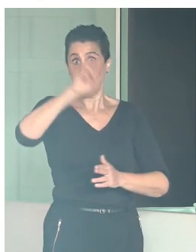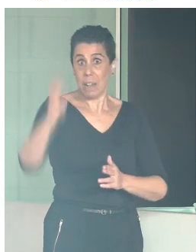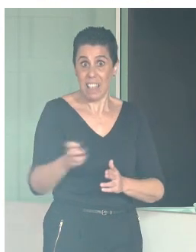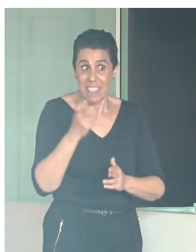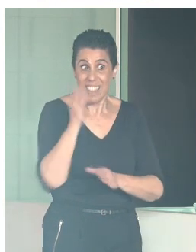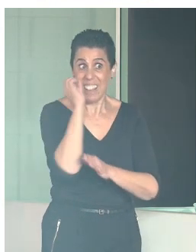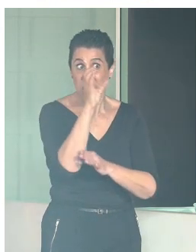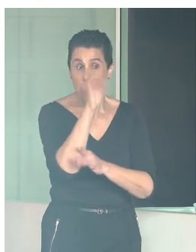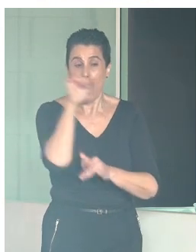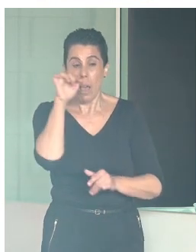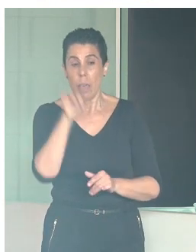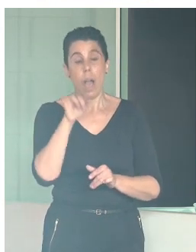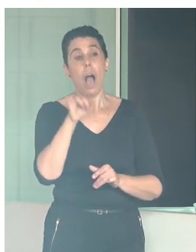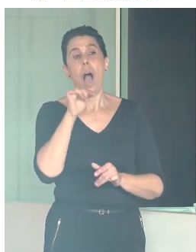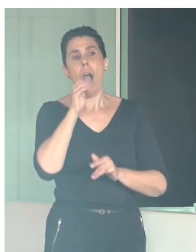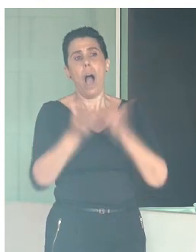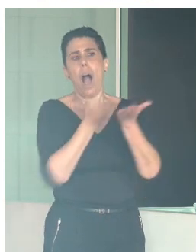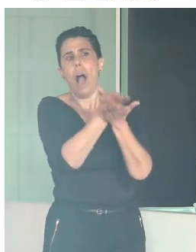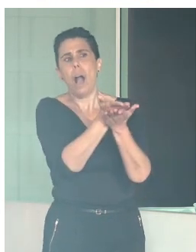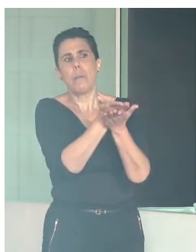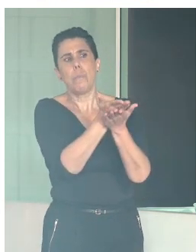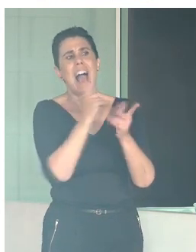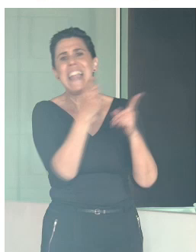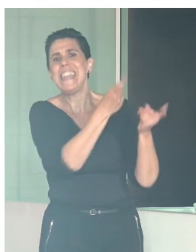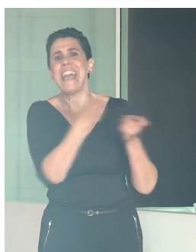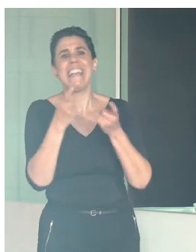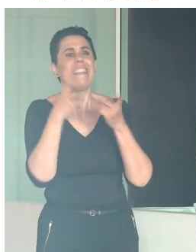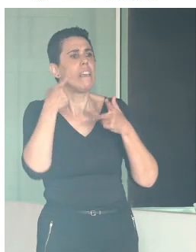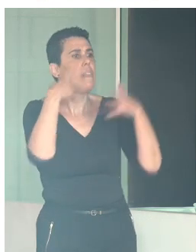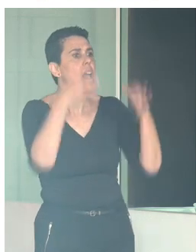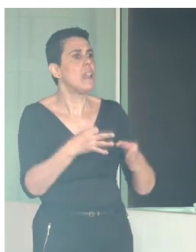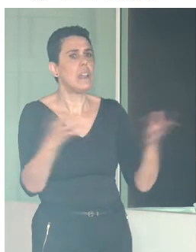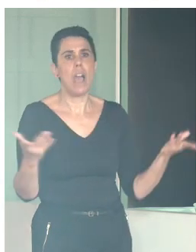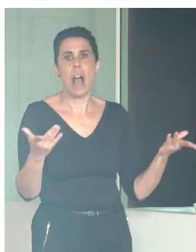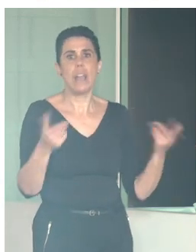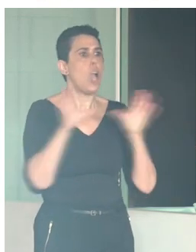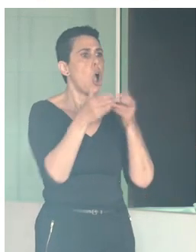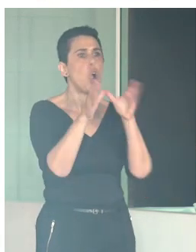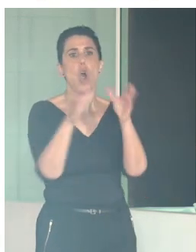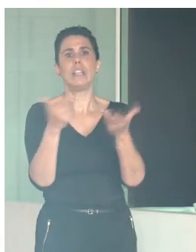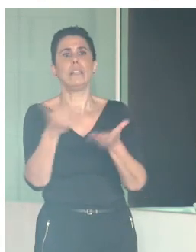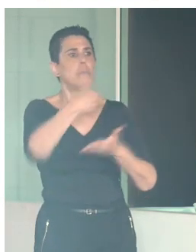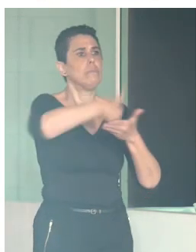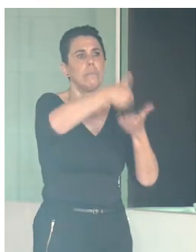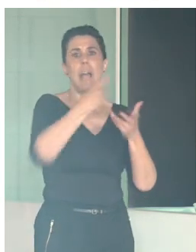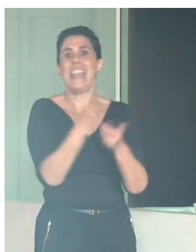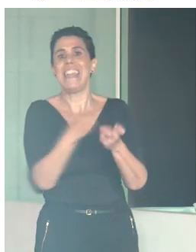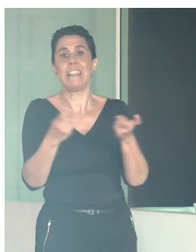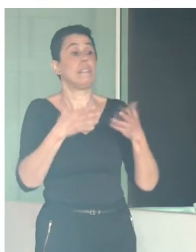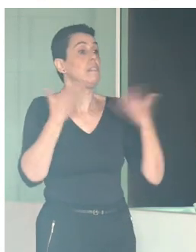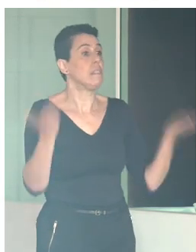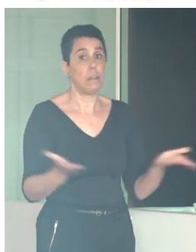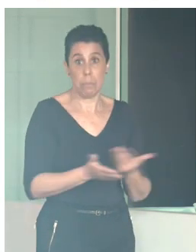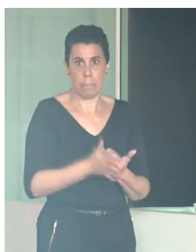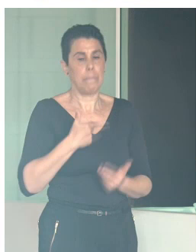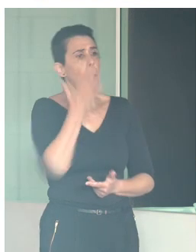manifiesto realmente cuáles son las necesidades por parte de vosotros, por parte de todos los colectivos. Ahí sí que me gustaría que fuera